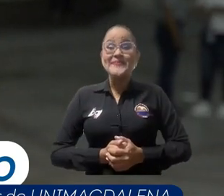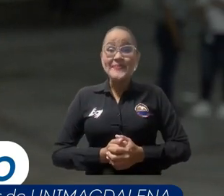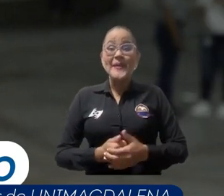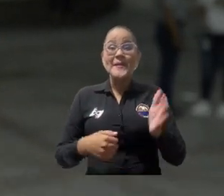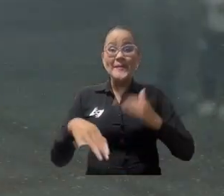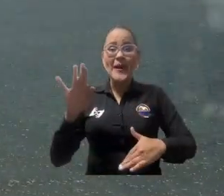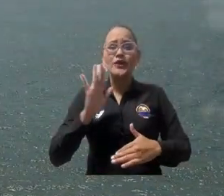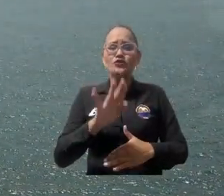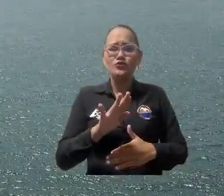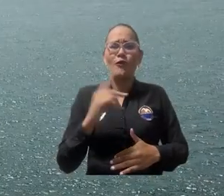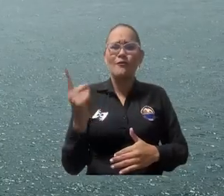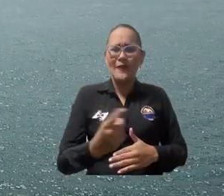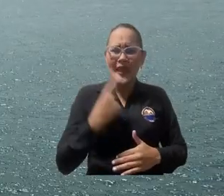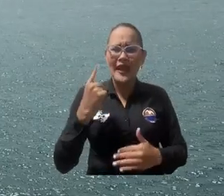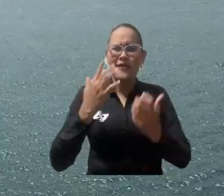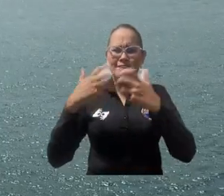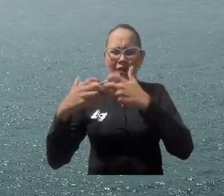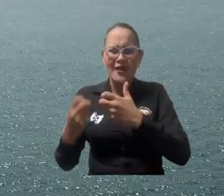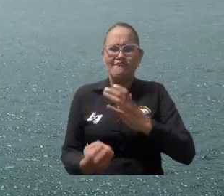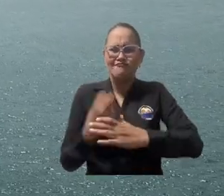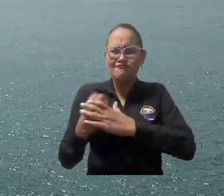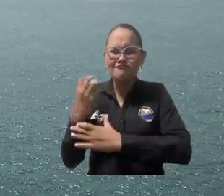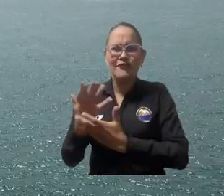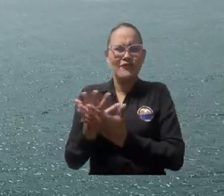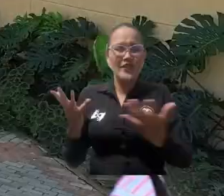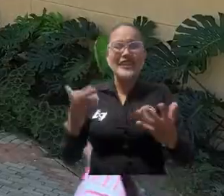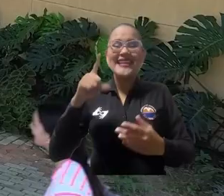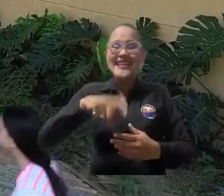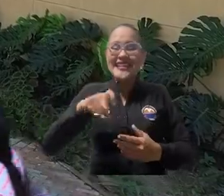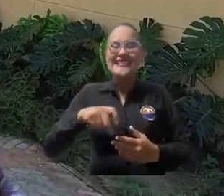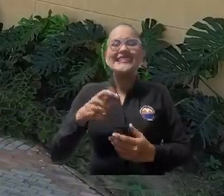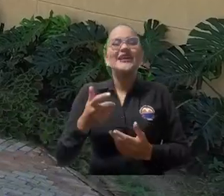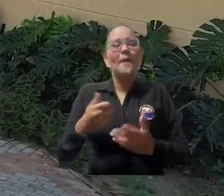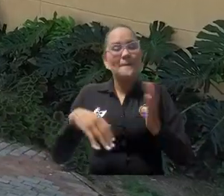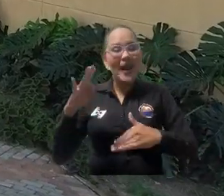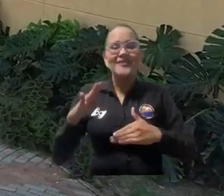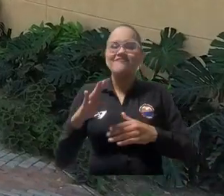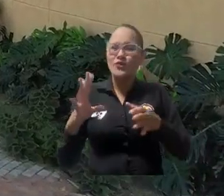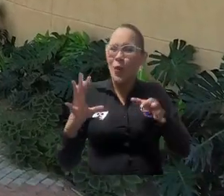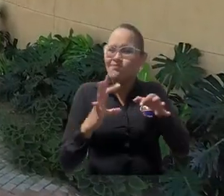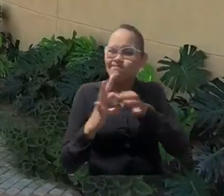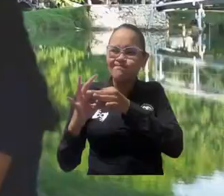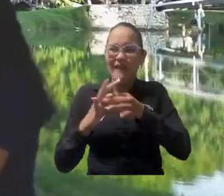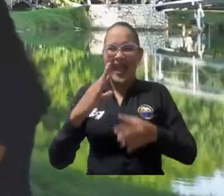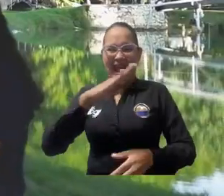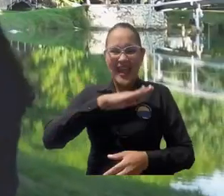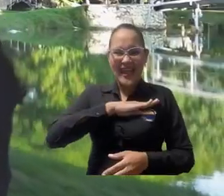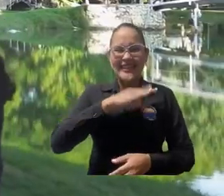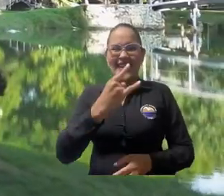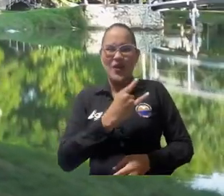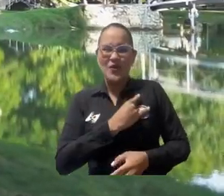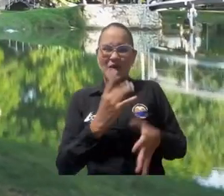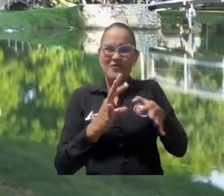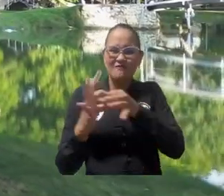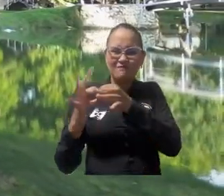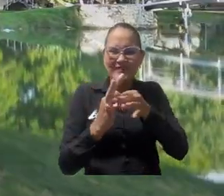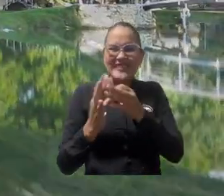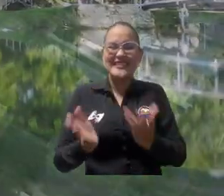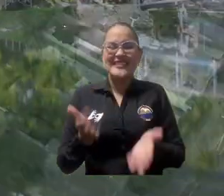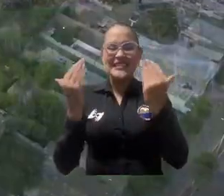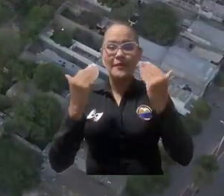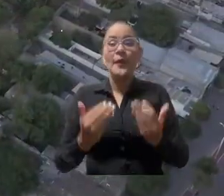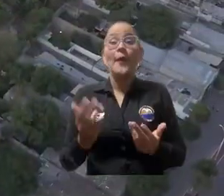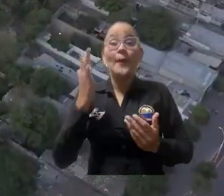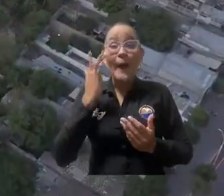necesitando urgente, era que las dos instituciones se juntaran en donde la juventud va a encontrar espacio,